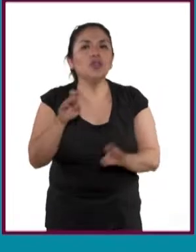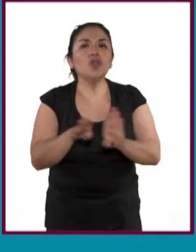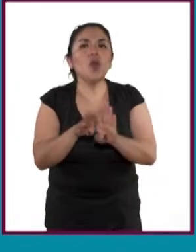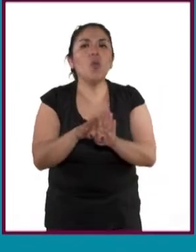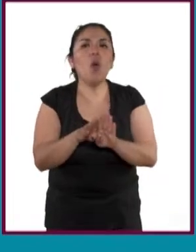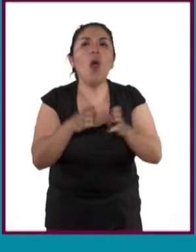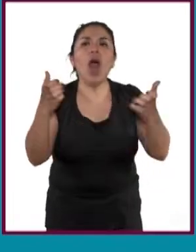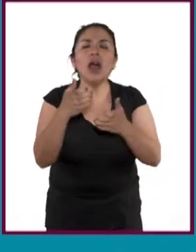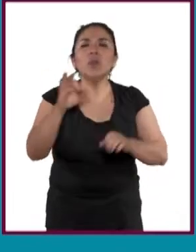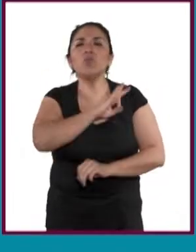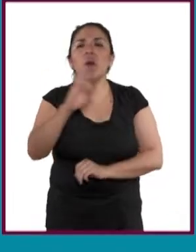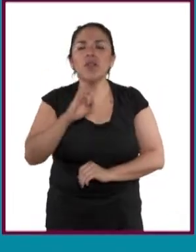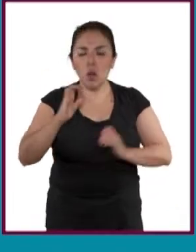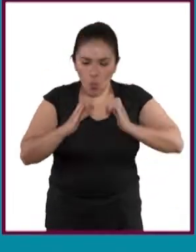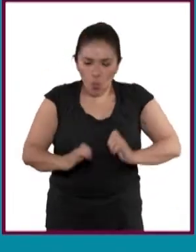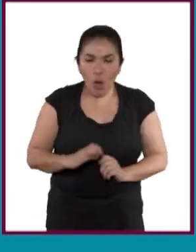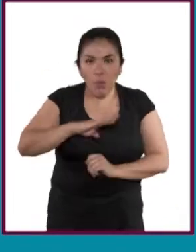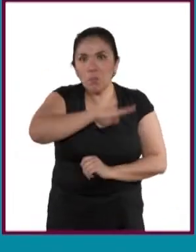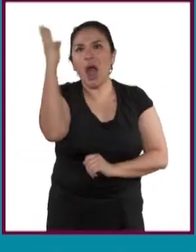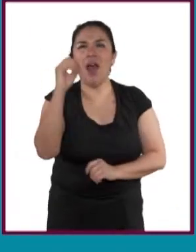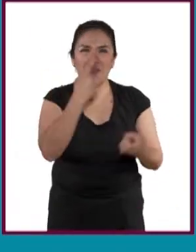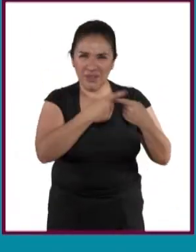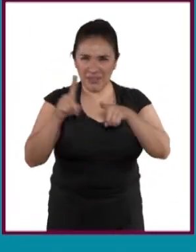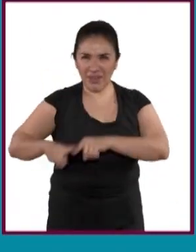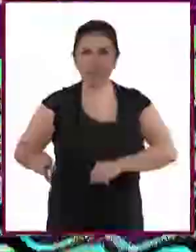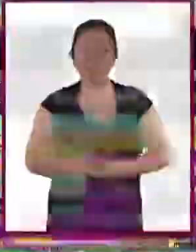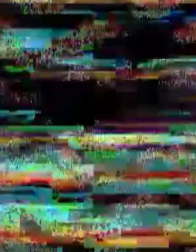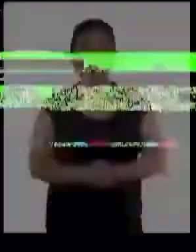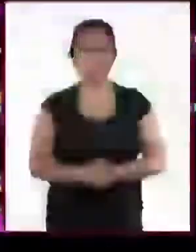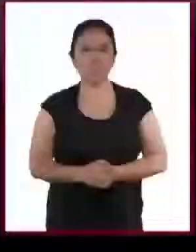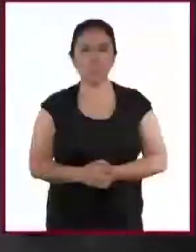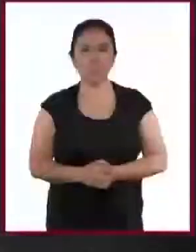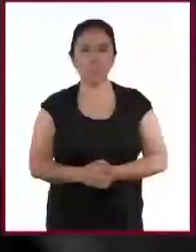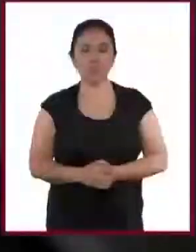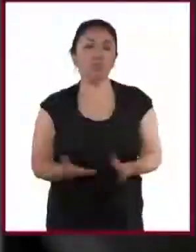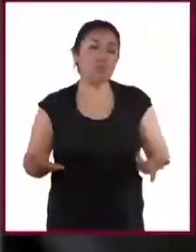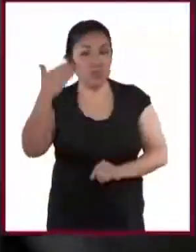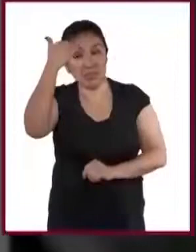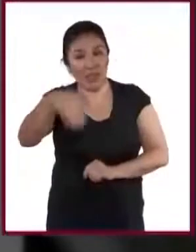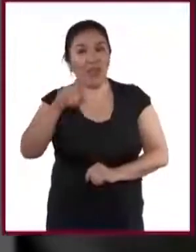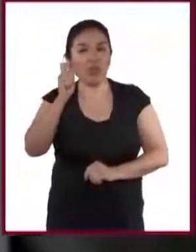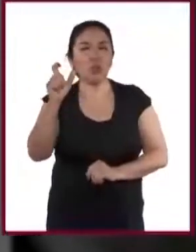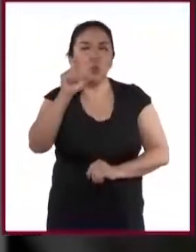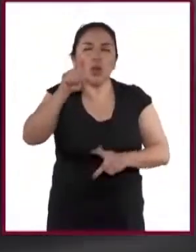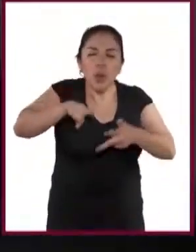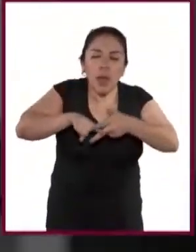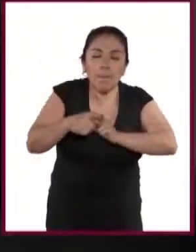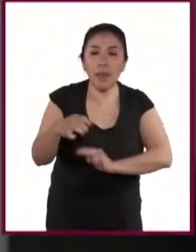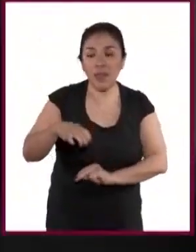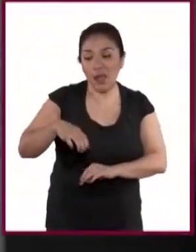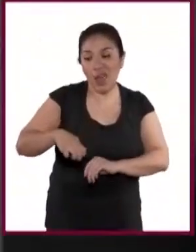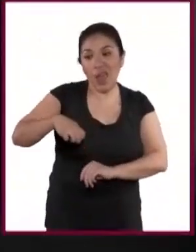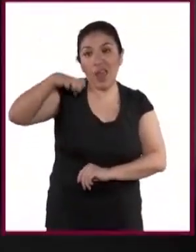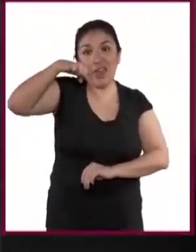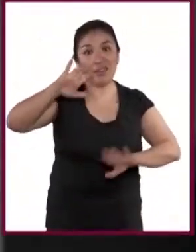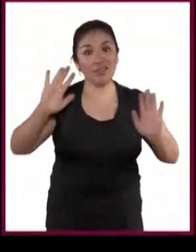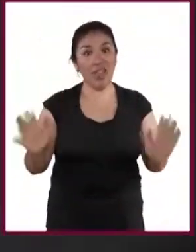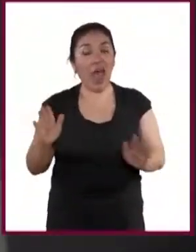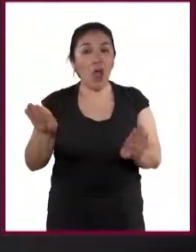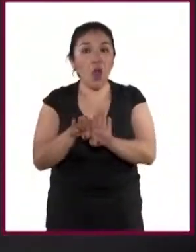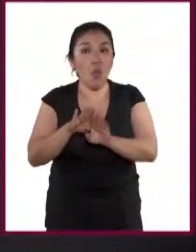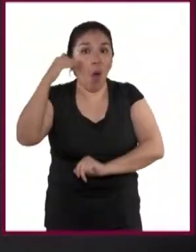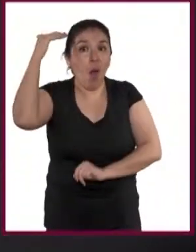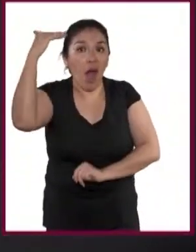supone determinadas alteraciones fisiológicas. Se sabe que el inicio de la edad adulta se define